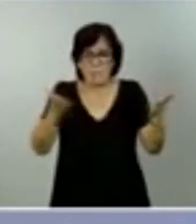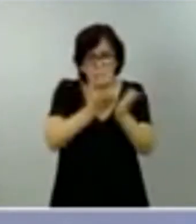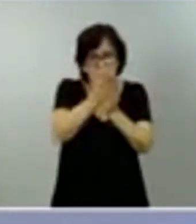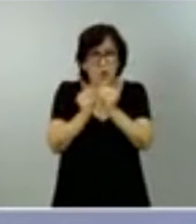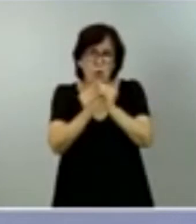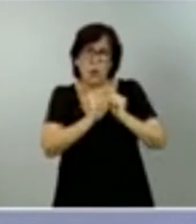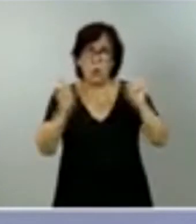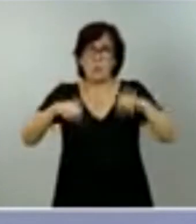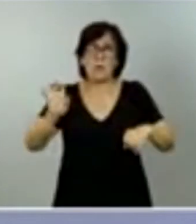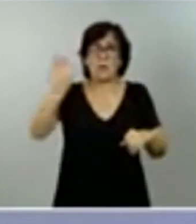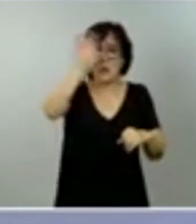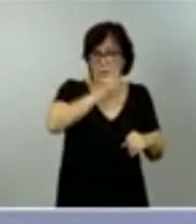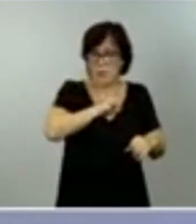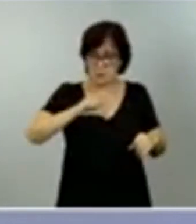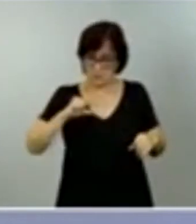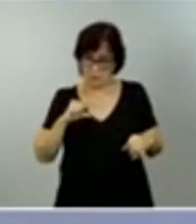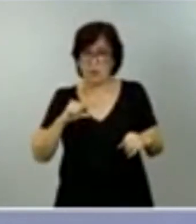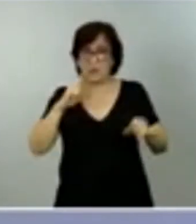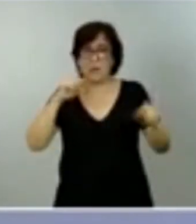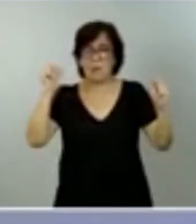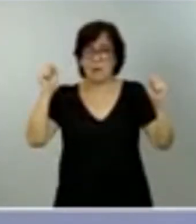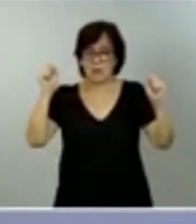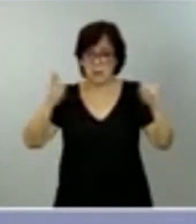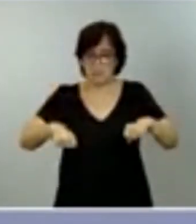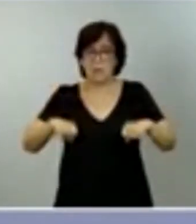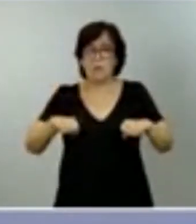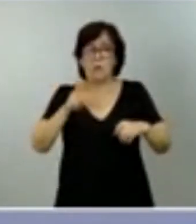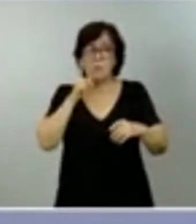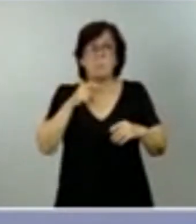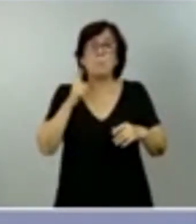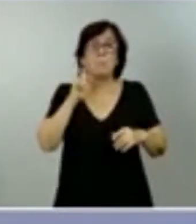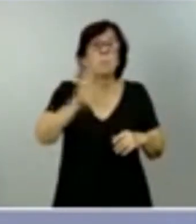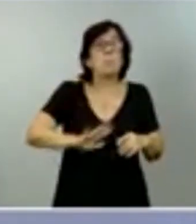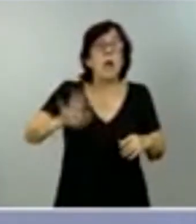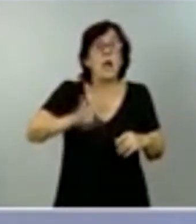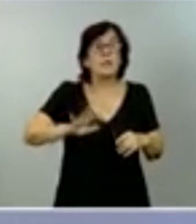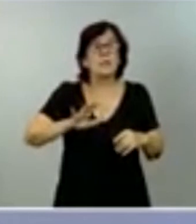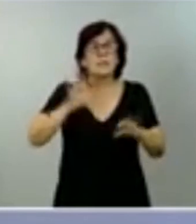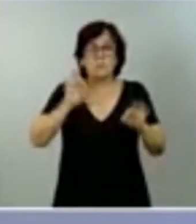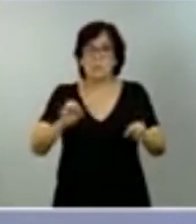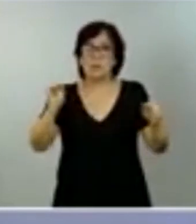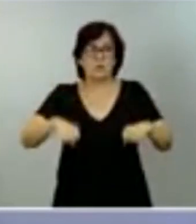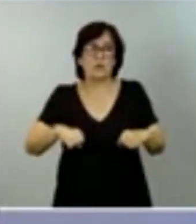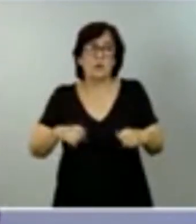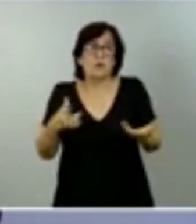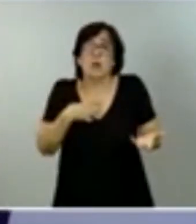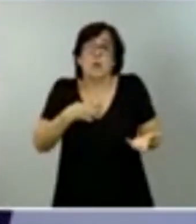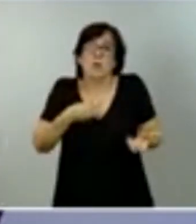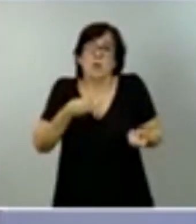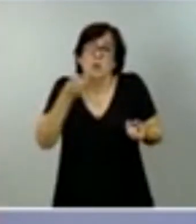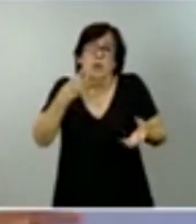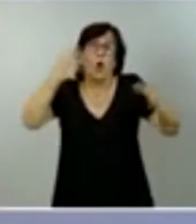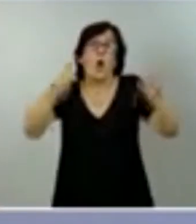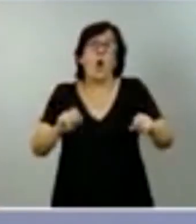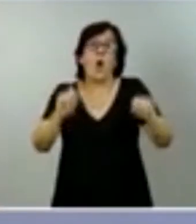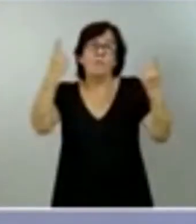autónomas en adoptar esta decisión. Parece que lo más probable es que se adopte, pero no puedo darle la confirmación definitiva, puesto